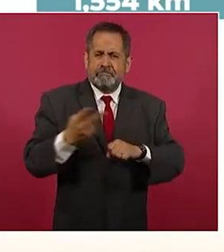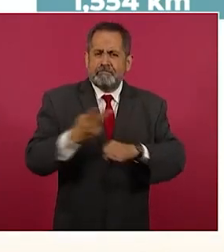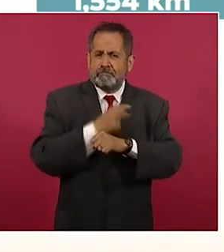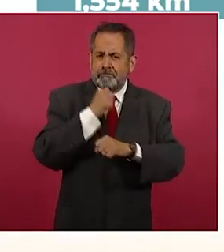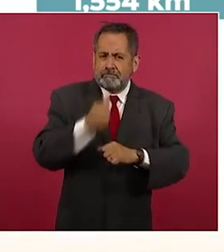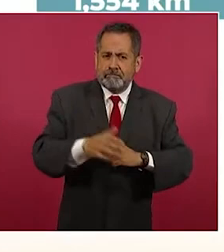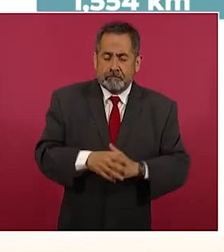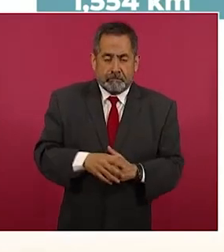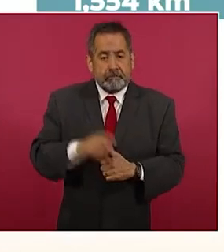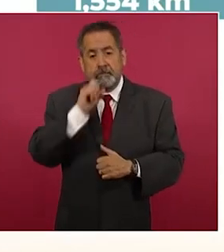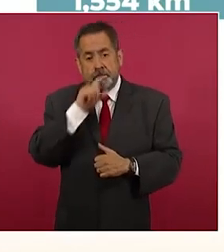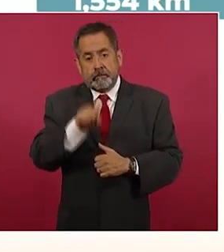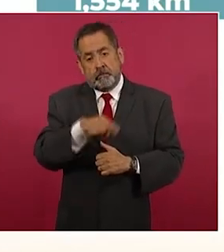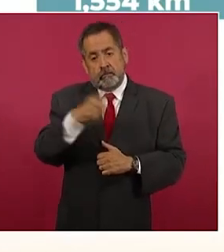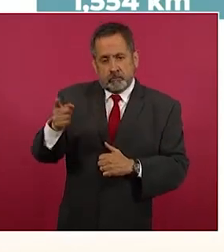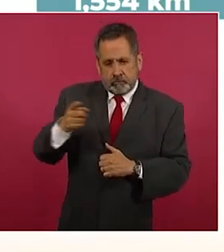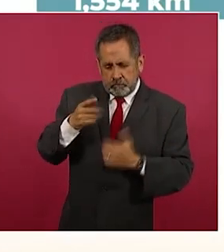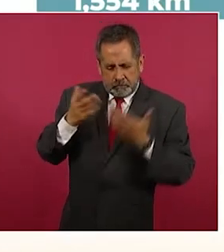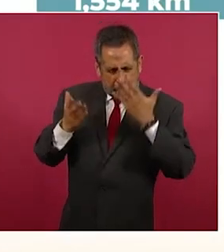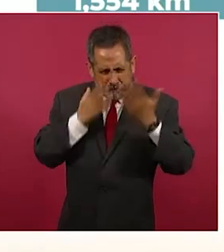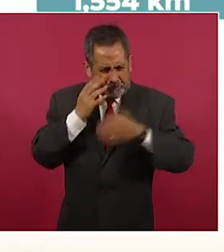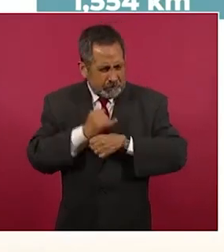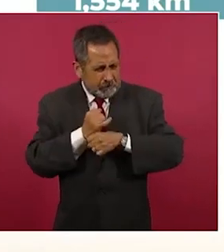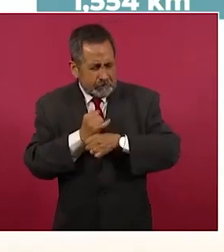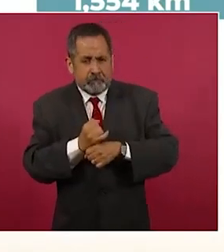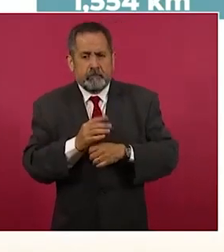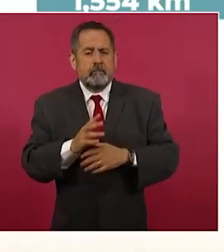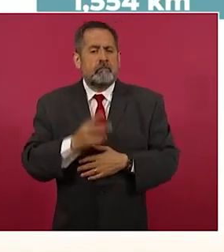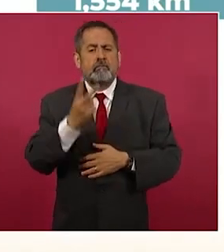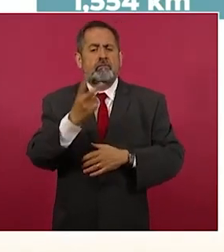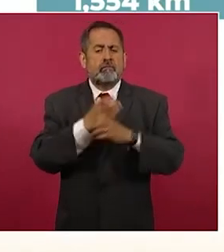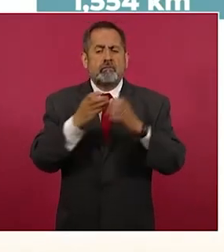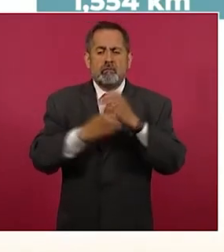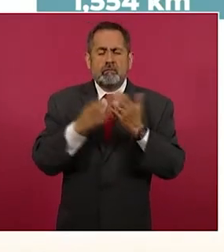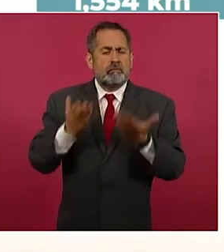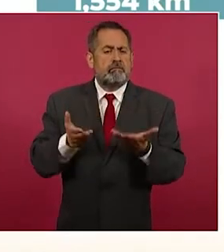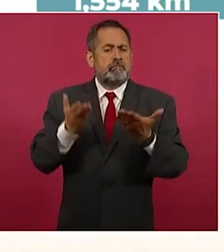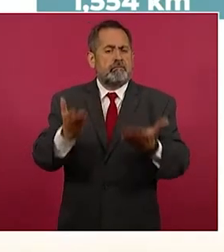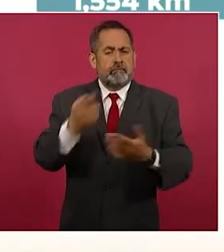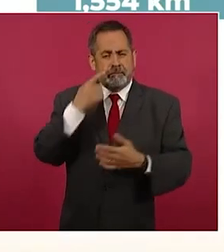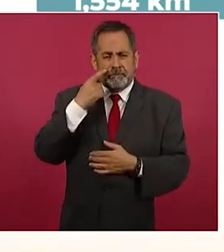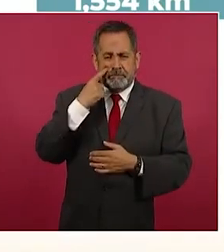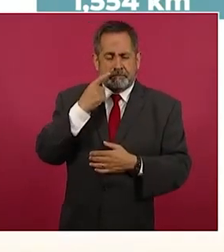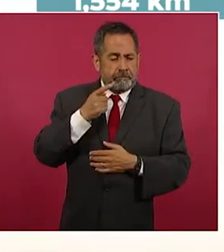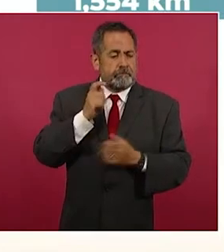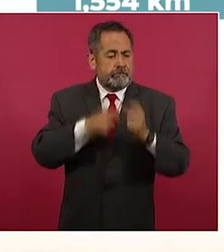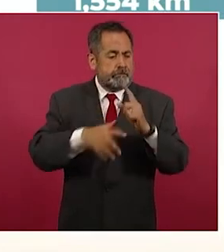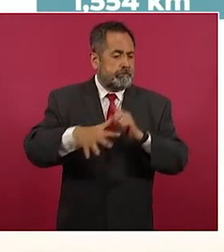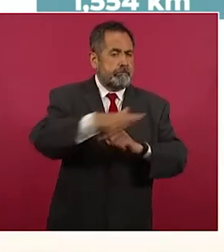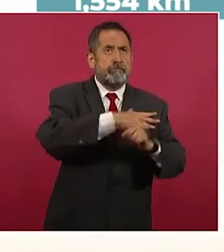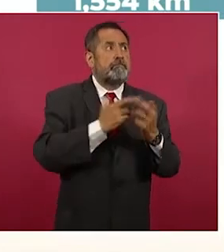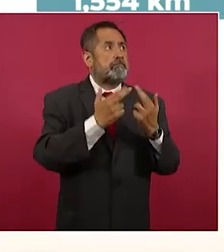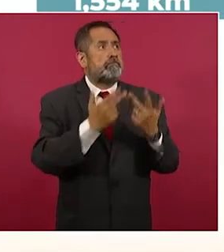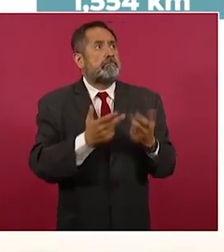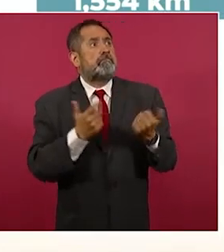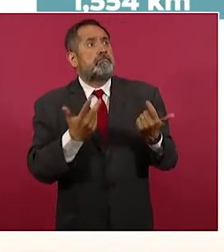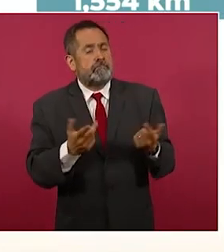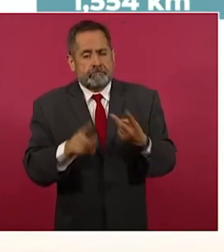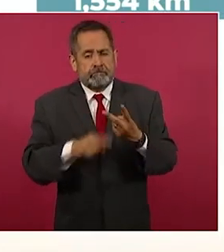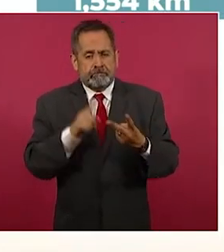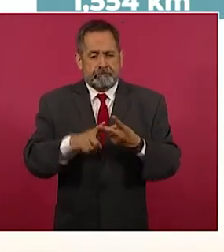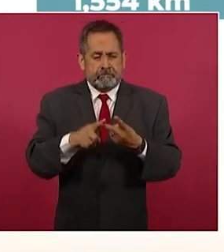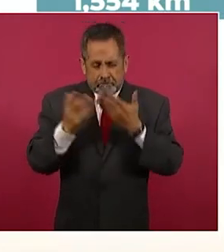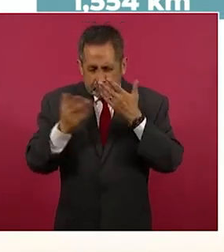los estudios técnicos justificativos. Son dos cosas que pedimos como Semarnat. Manifiestos de impacto ambiental, estudios técnicos